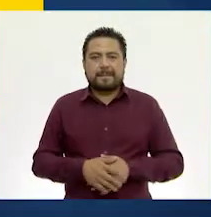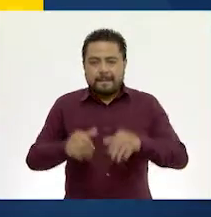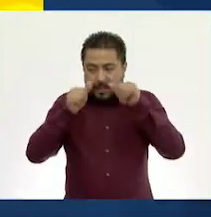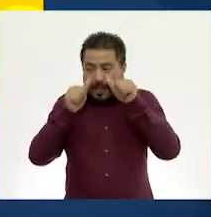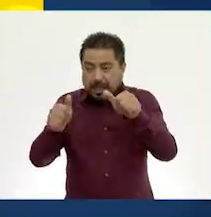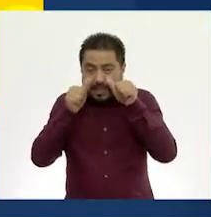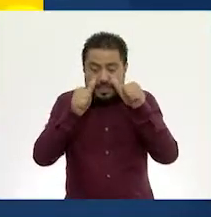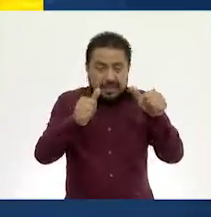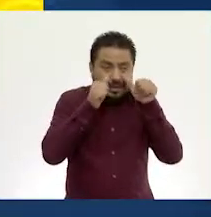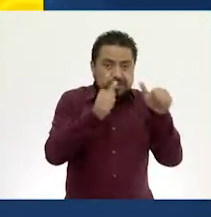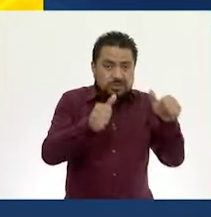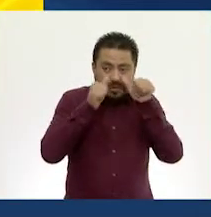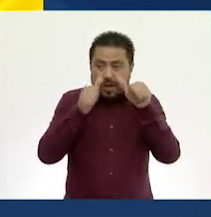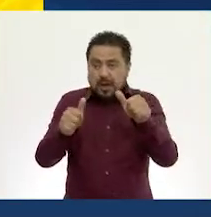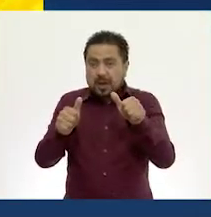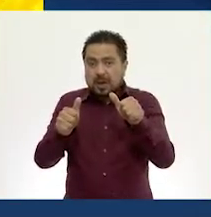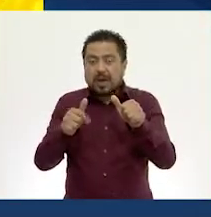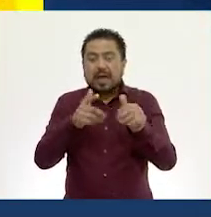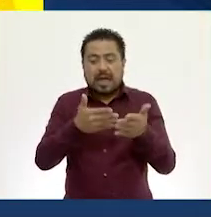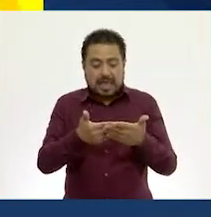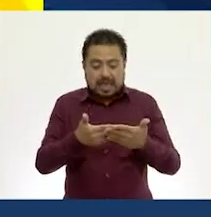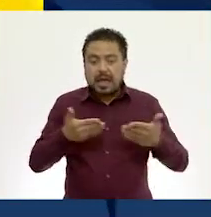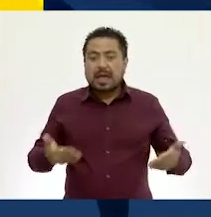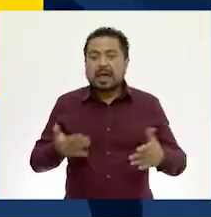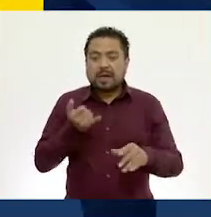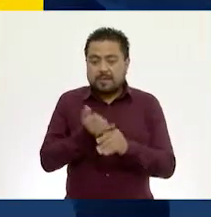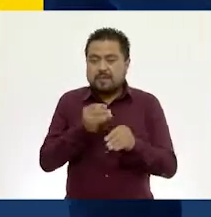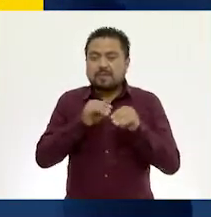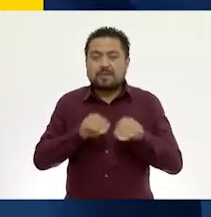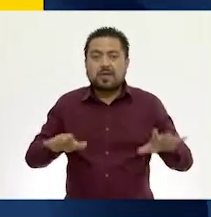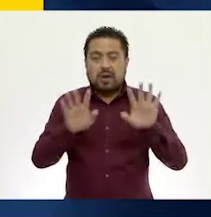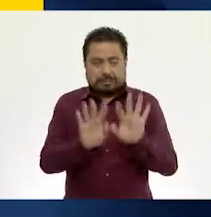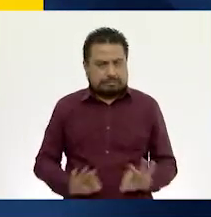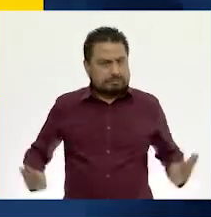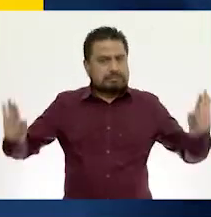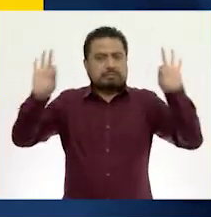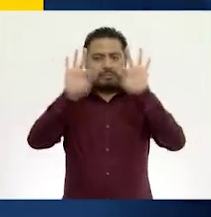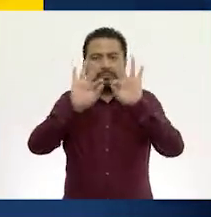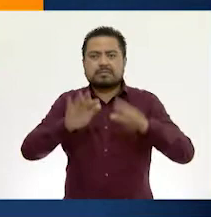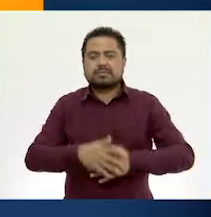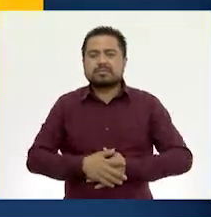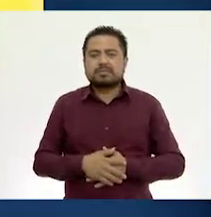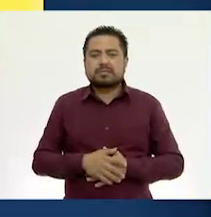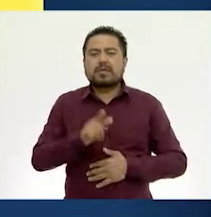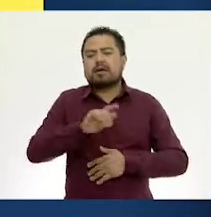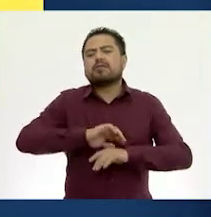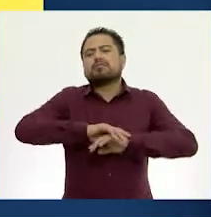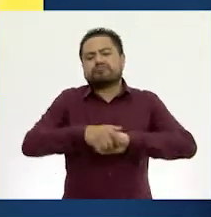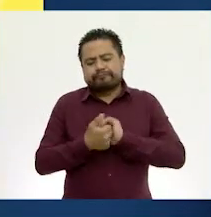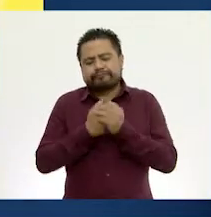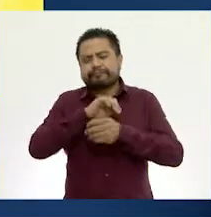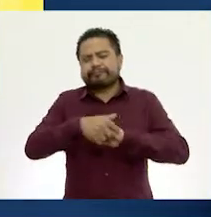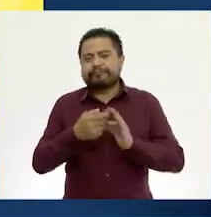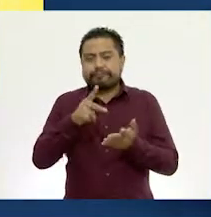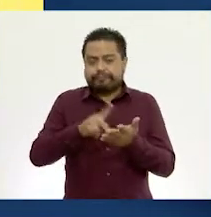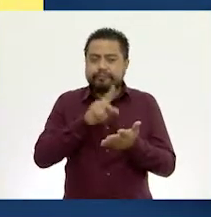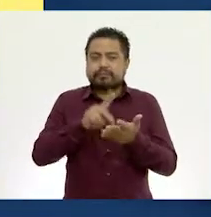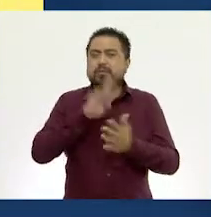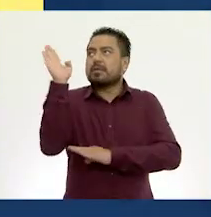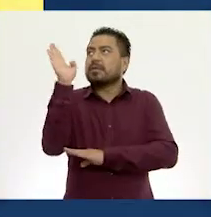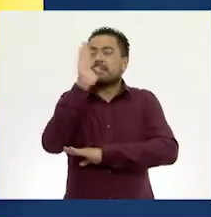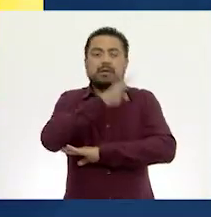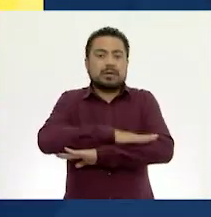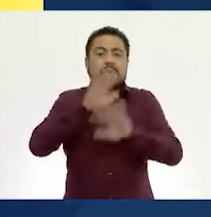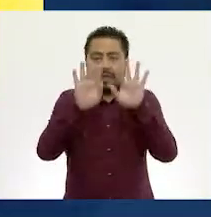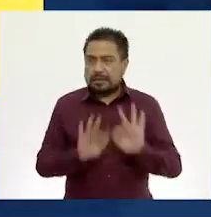Atención, atención. A continuación, información importante. Lavarnos las manos varias veces al día